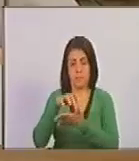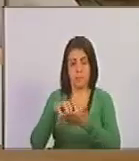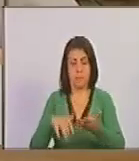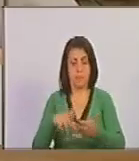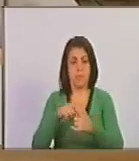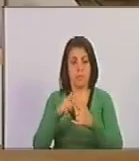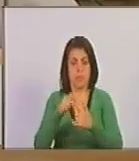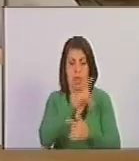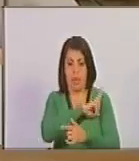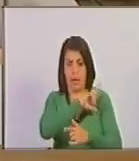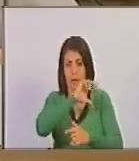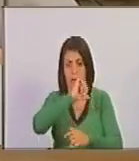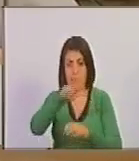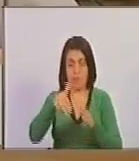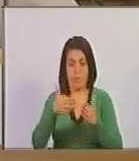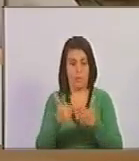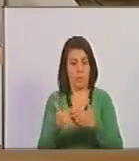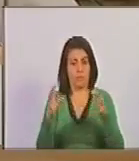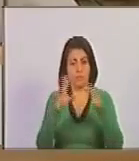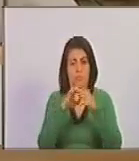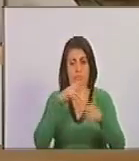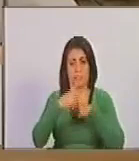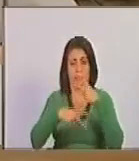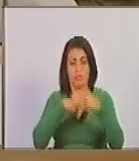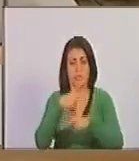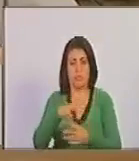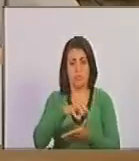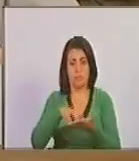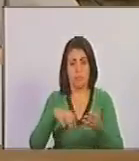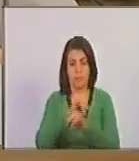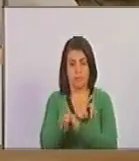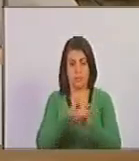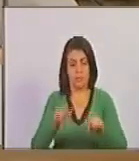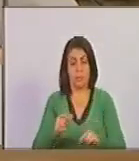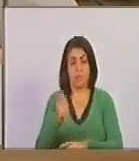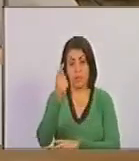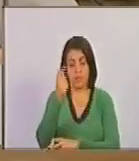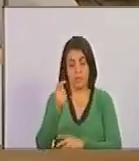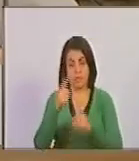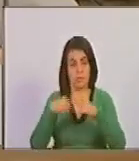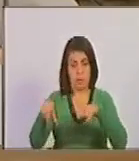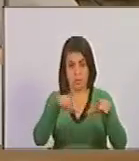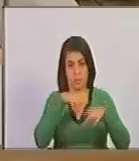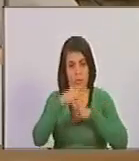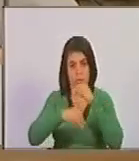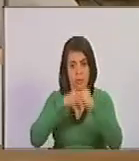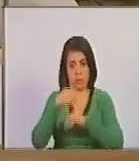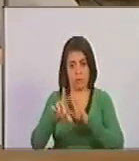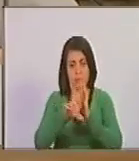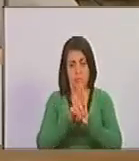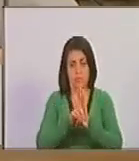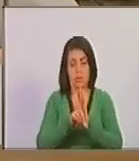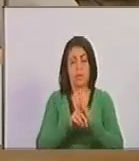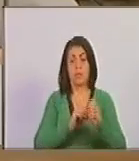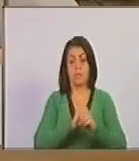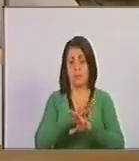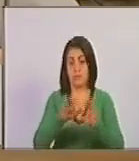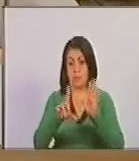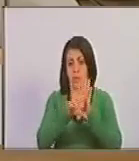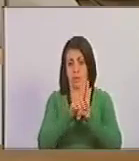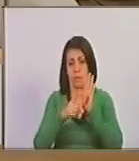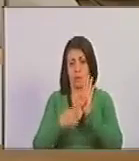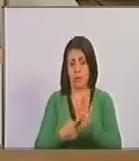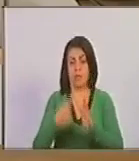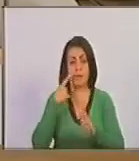con las patronas o los patronos de las unidades de producción agrícola. Las disposiciones contenidas en esta ley y las que deriven de ella